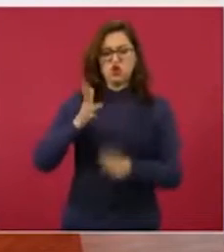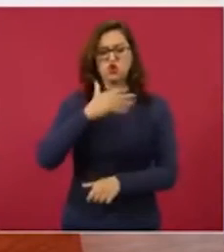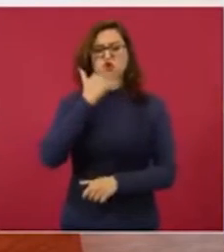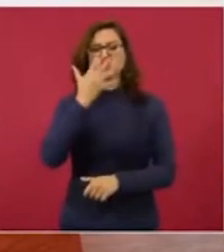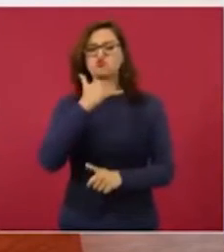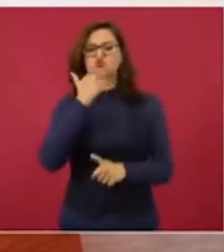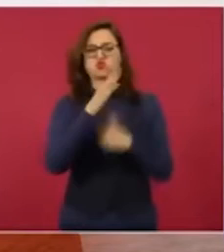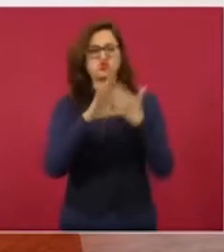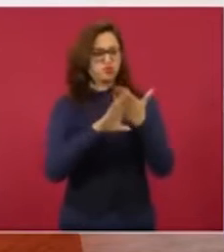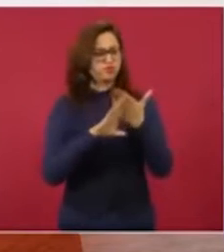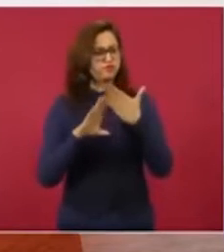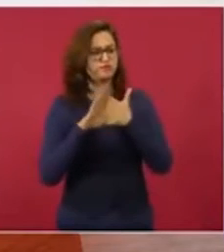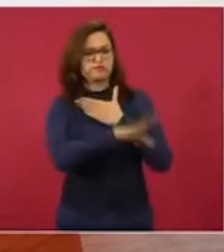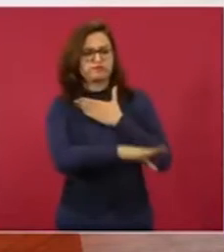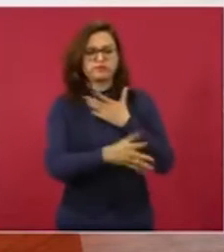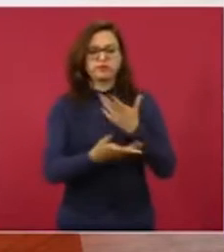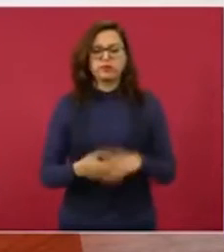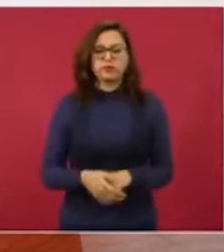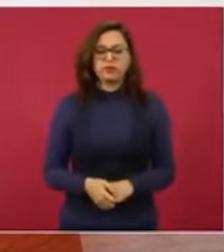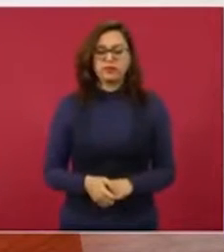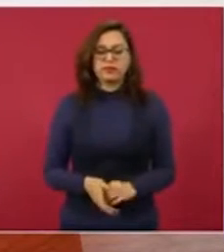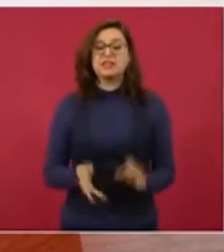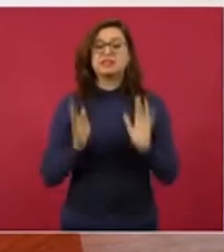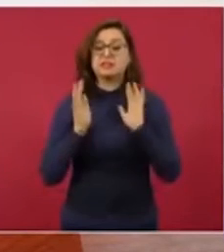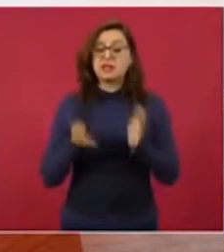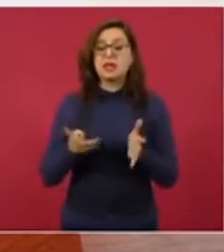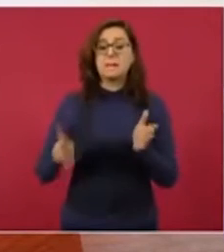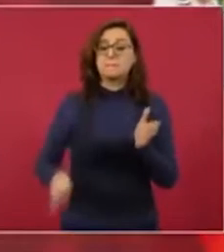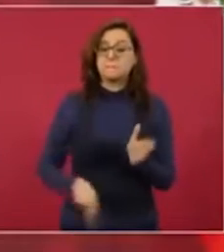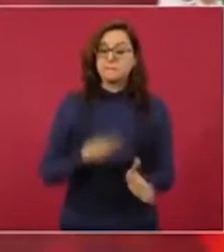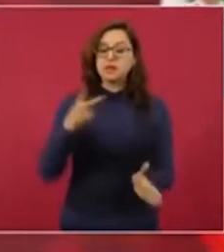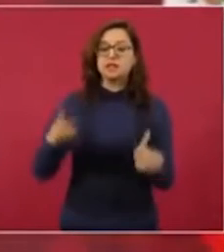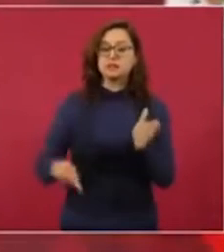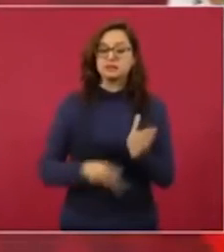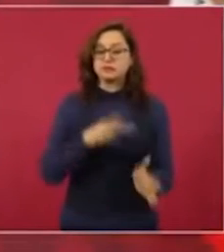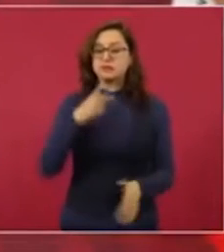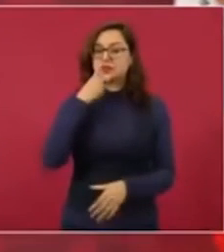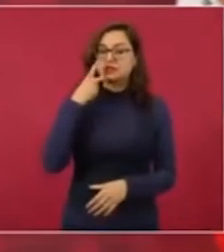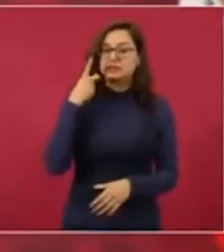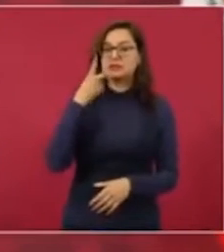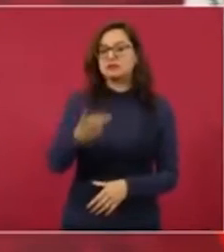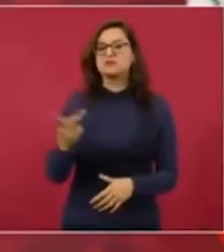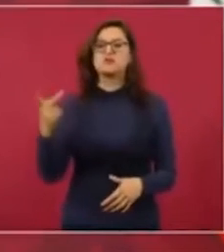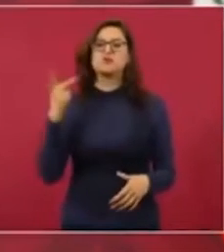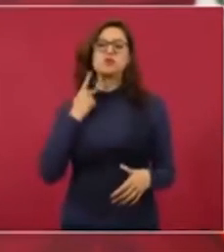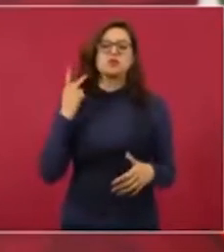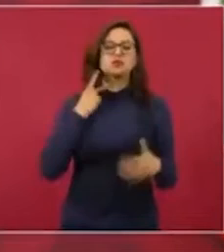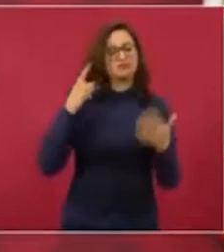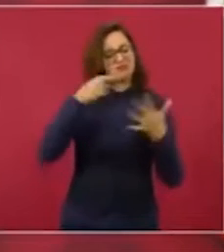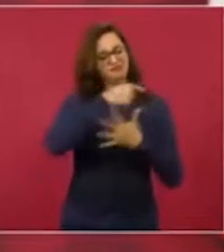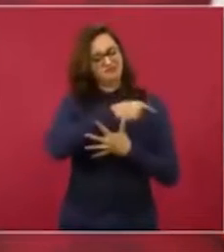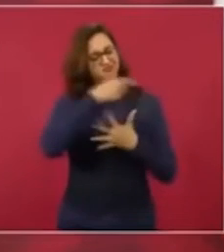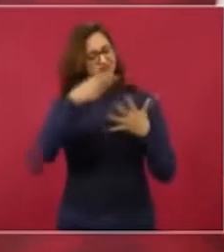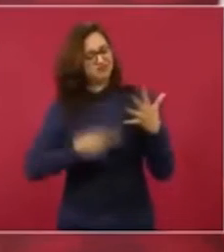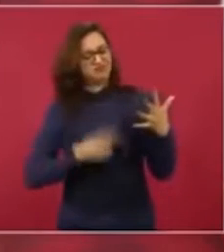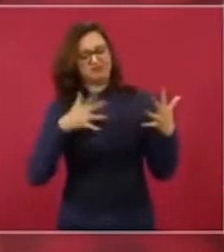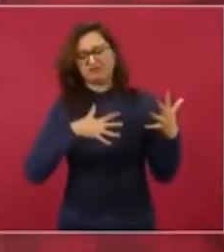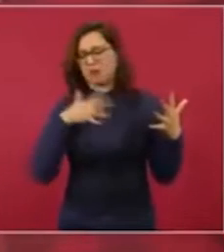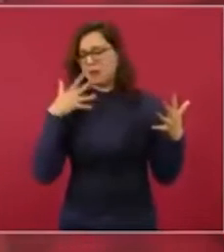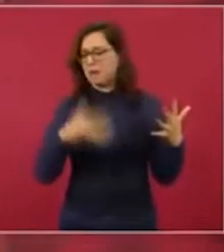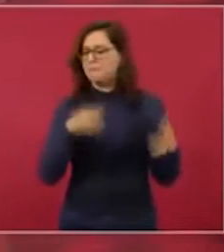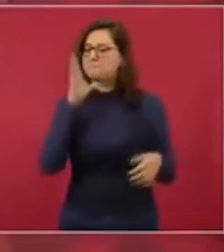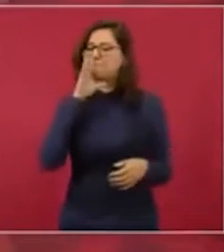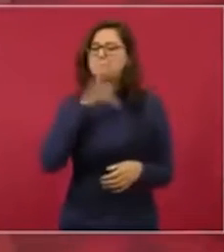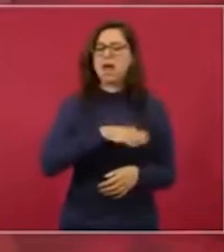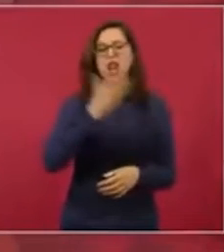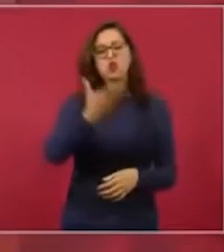Y como ya lo mencioné, de todas esas lacras de la política que prevalecían,